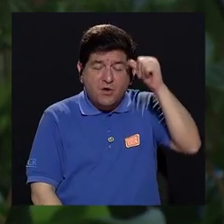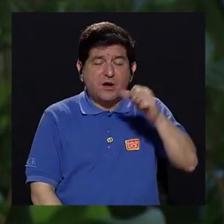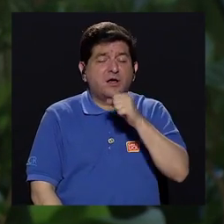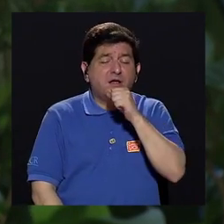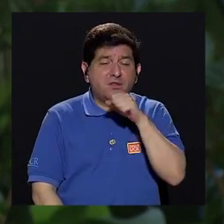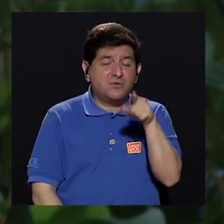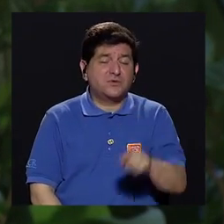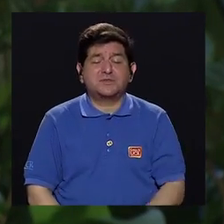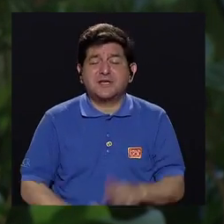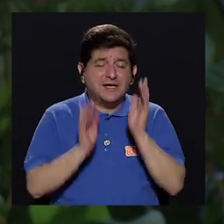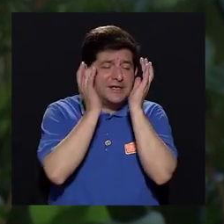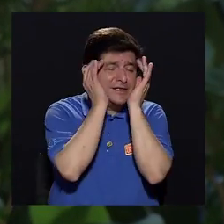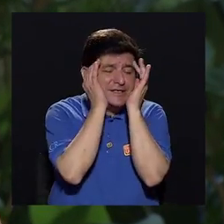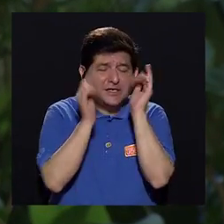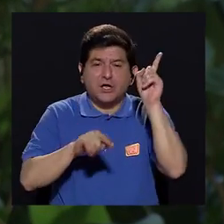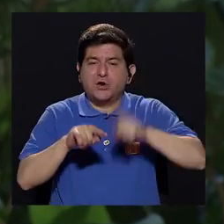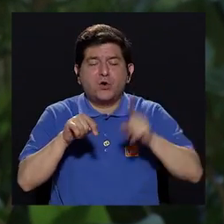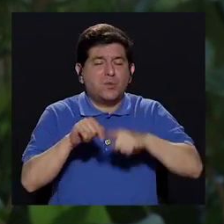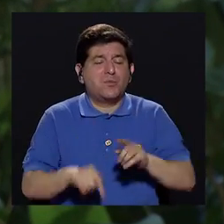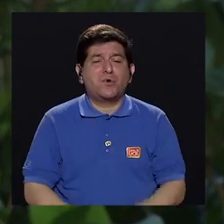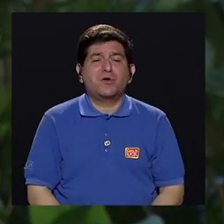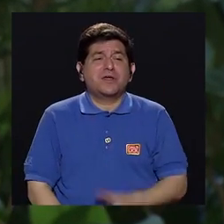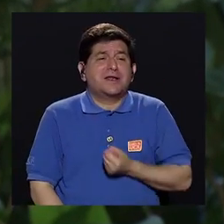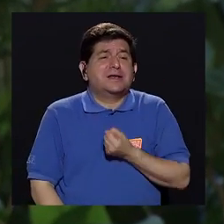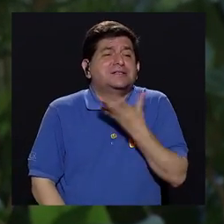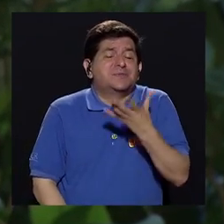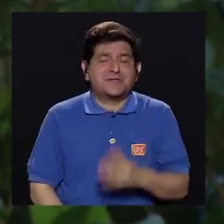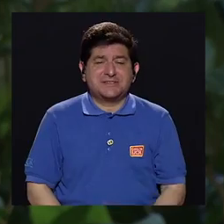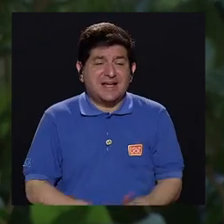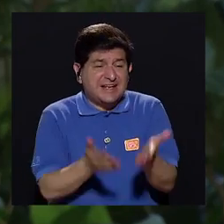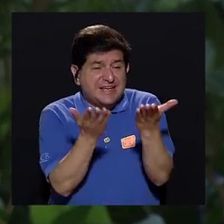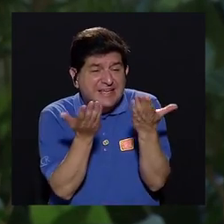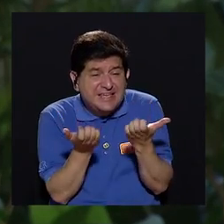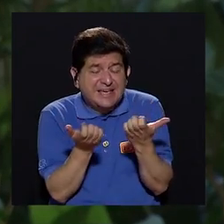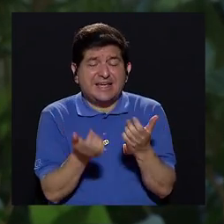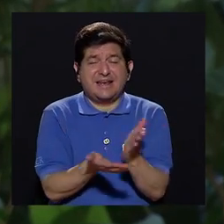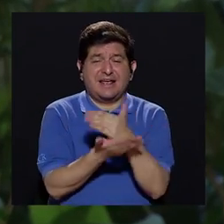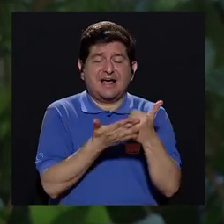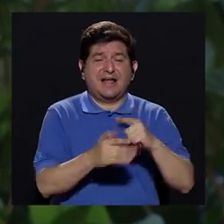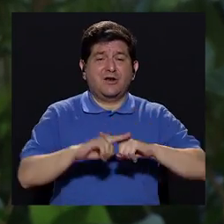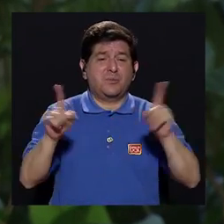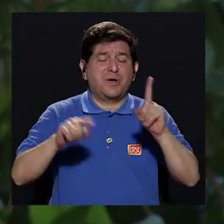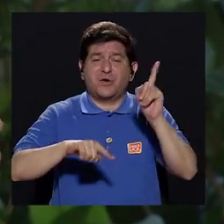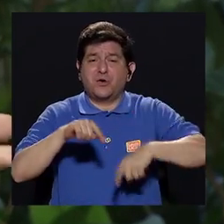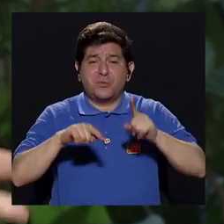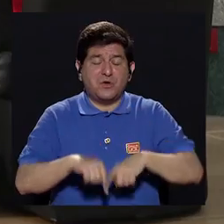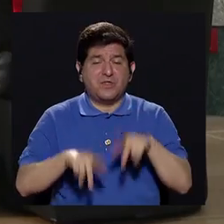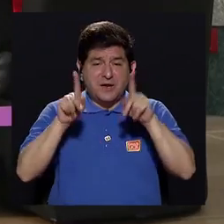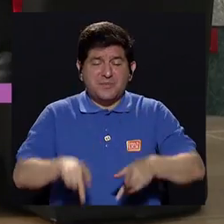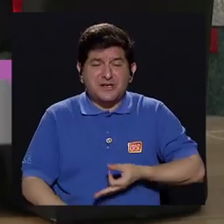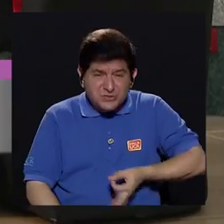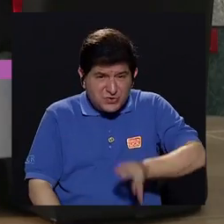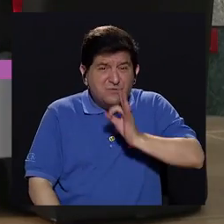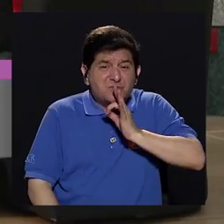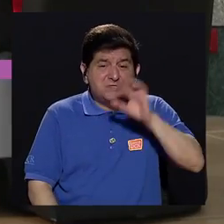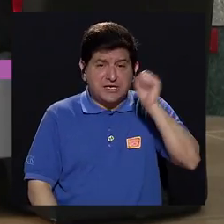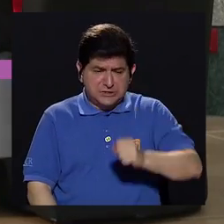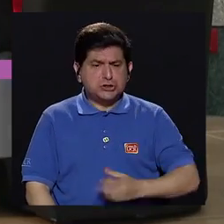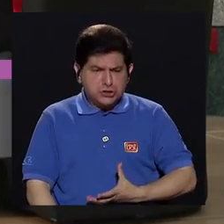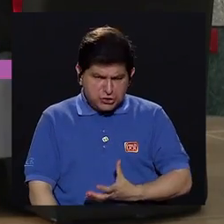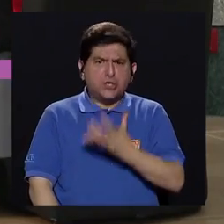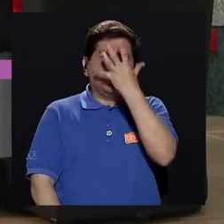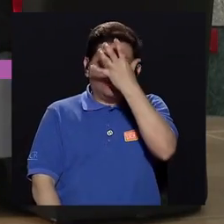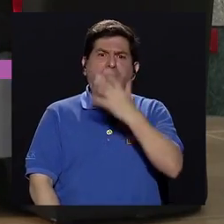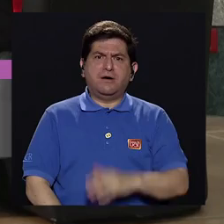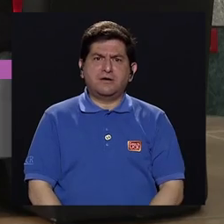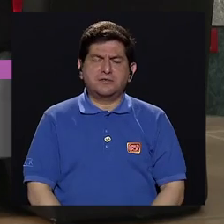tenido, lo que más les desespera es no poderse dar a entender. Querer algo y no poderse dar a entender. le dan ansia y se frustran. Claro, se frustran, se enojan. Se